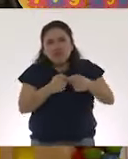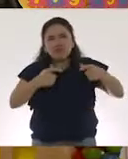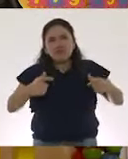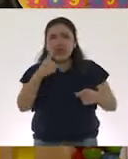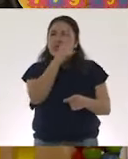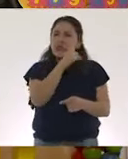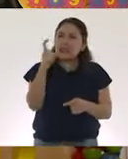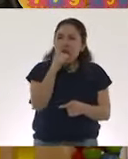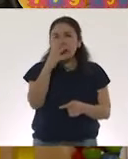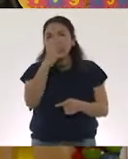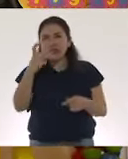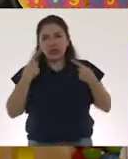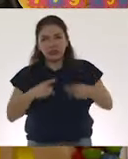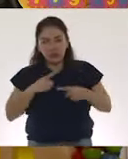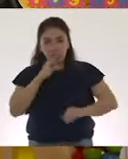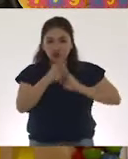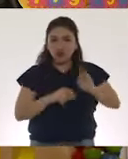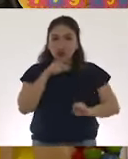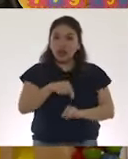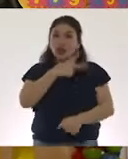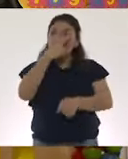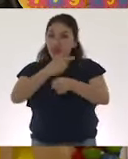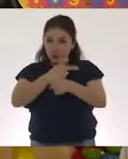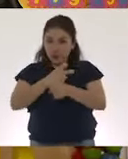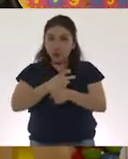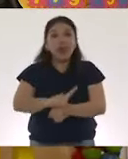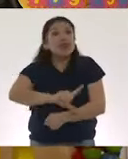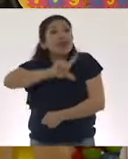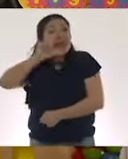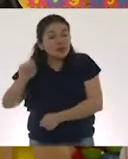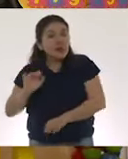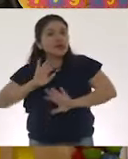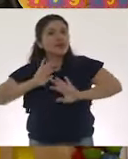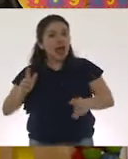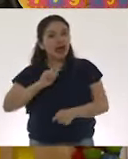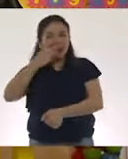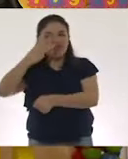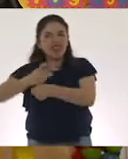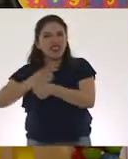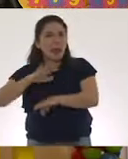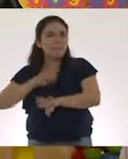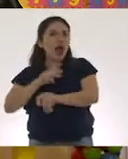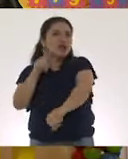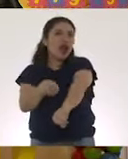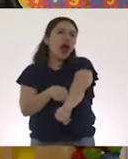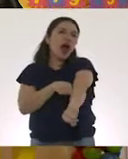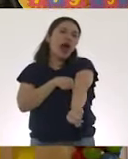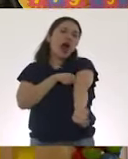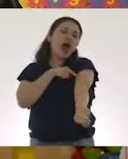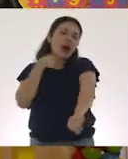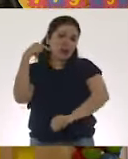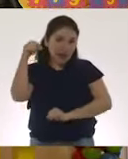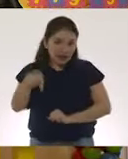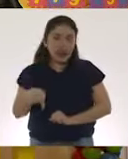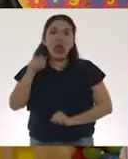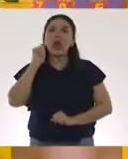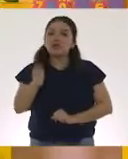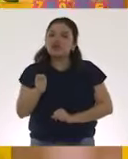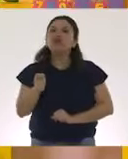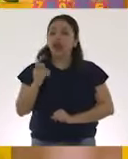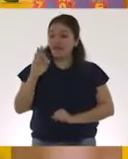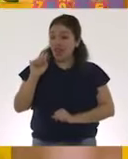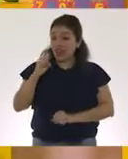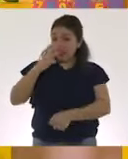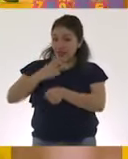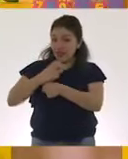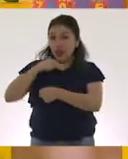entre 100 y 300, que es la fase 2, y después ya viene la fase 3, que es la más larga de todas las fases. Y esta fase 3